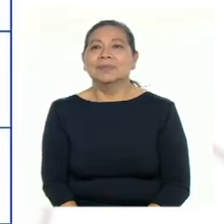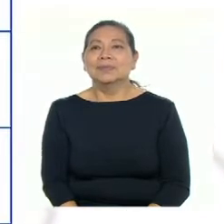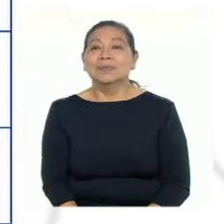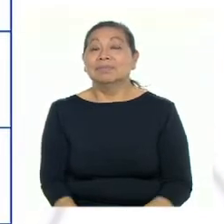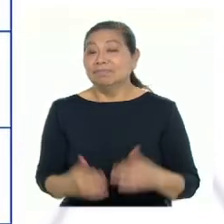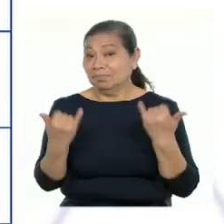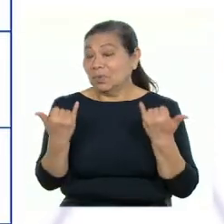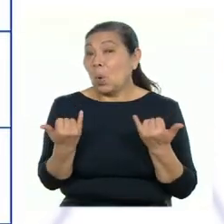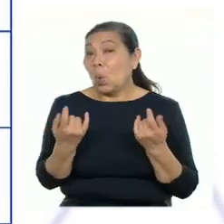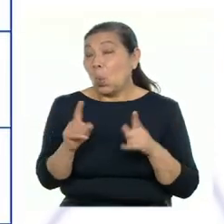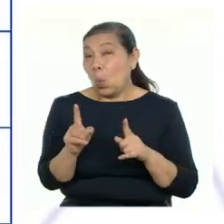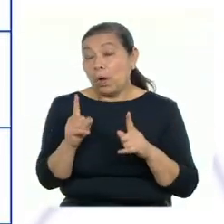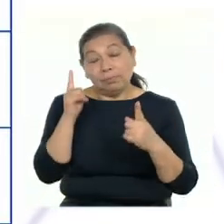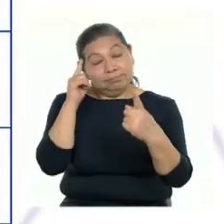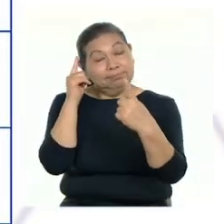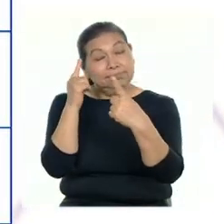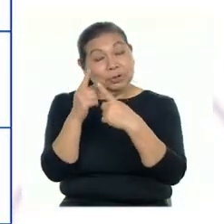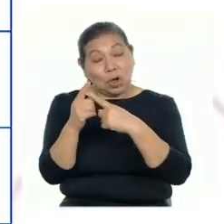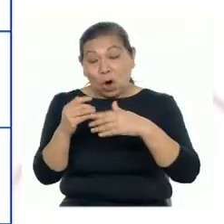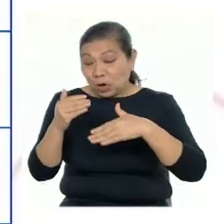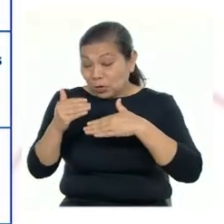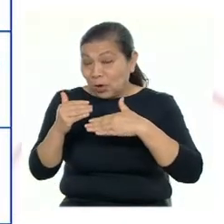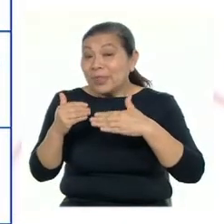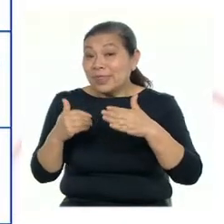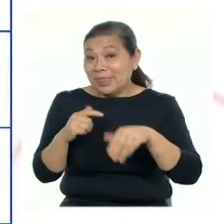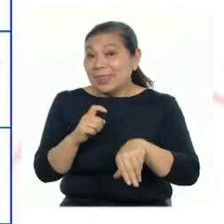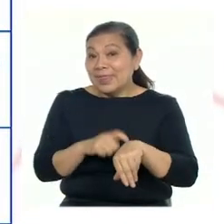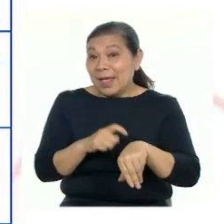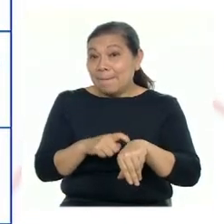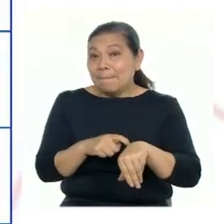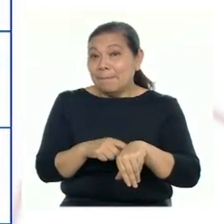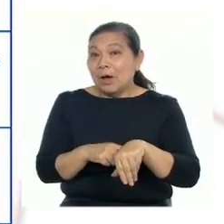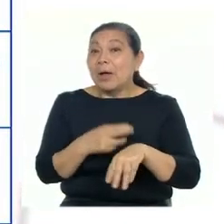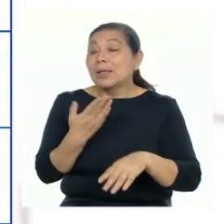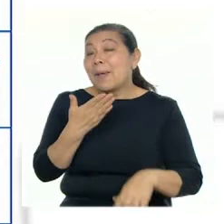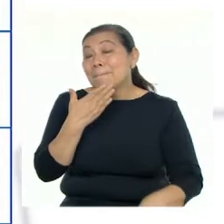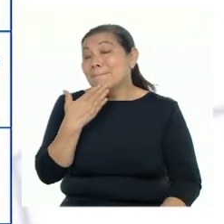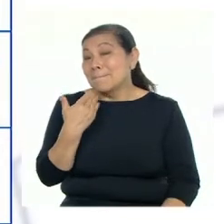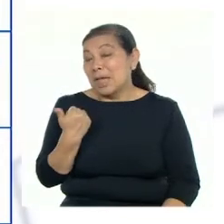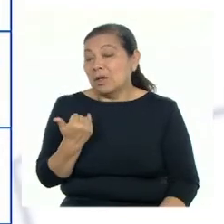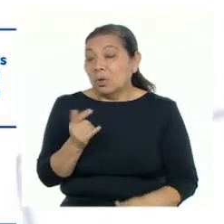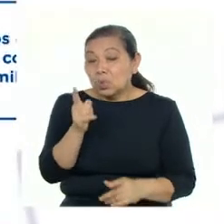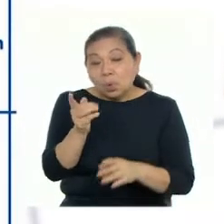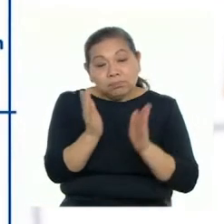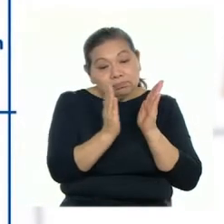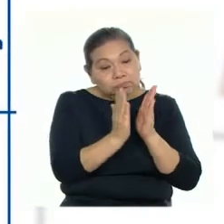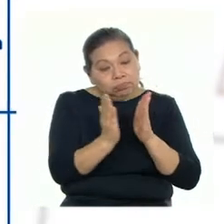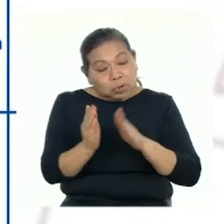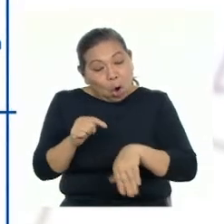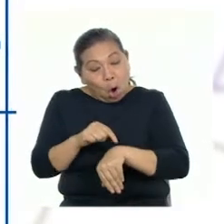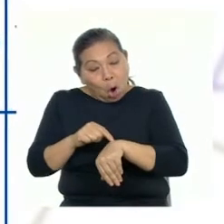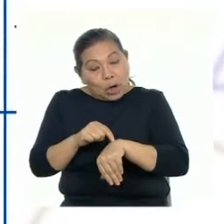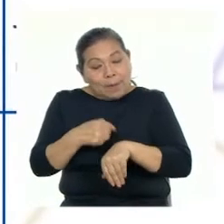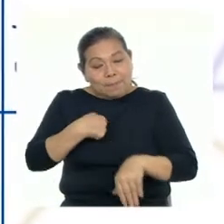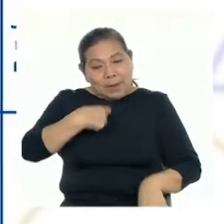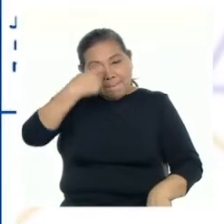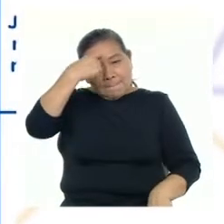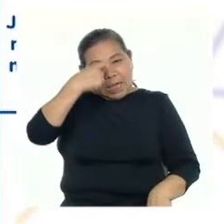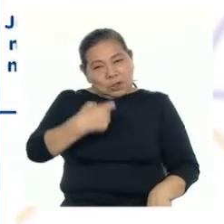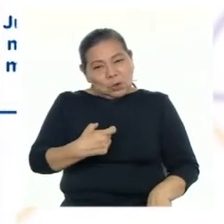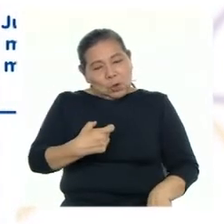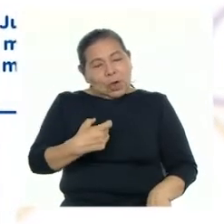En cuanto a las metas a corto plazo, sería recomendable que organicen un horario personal